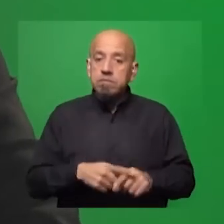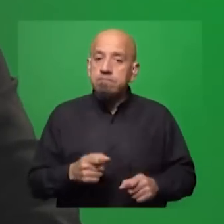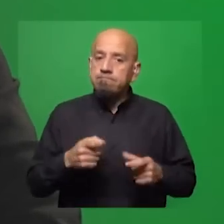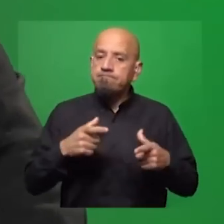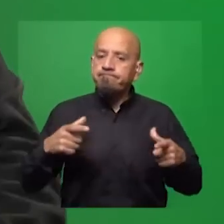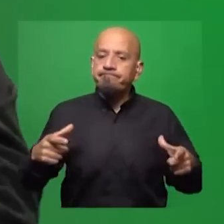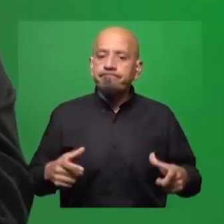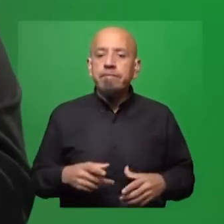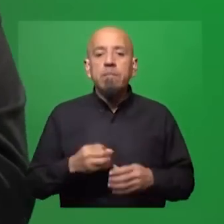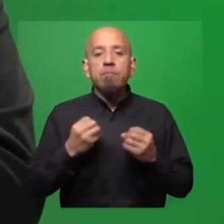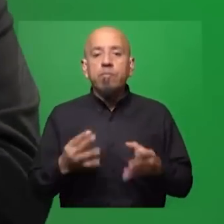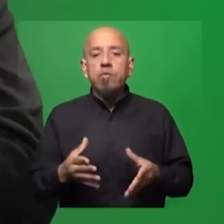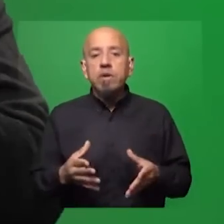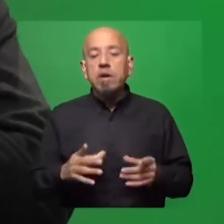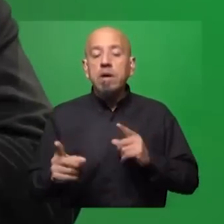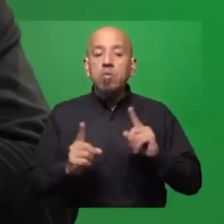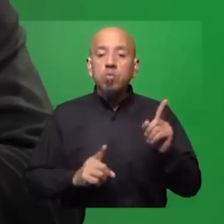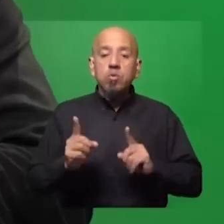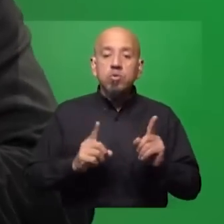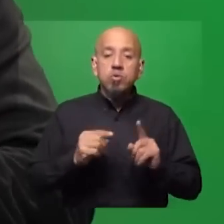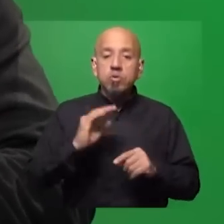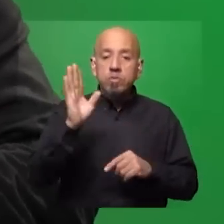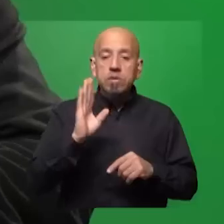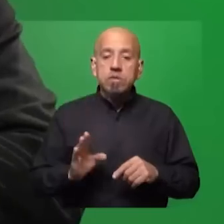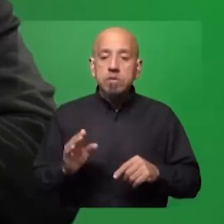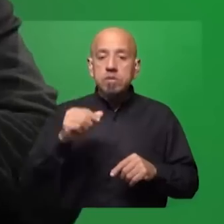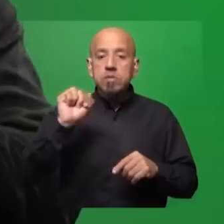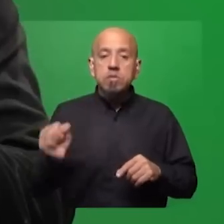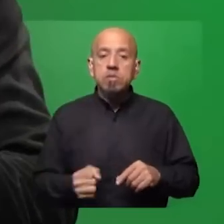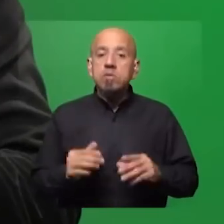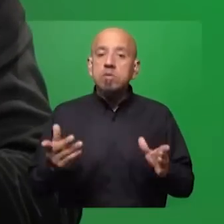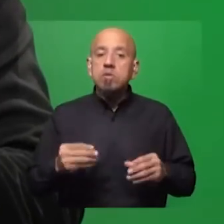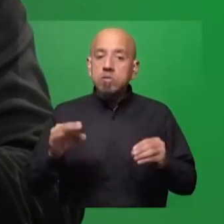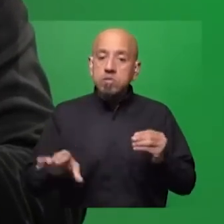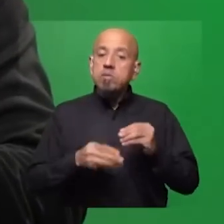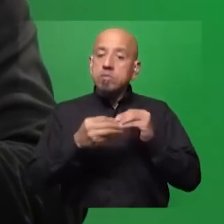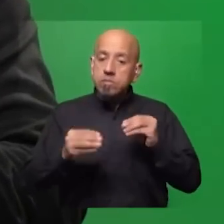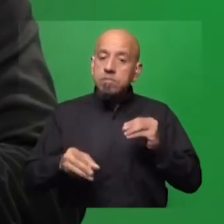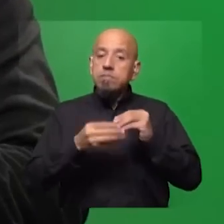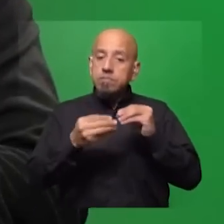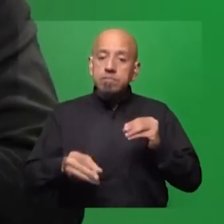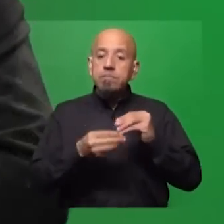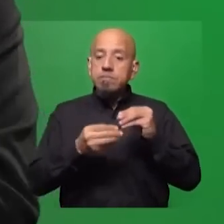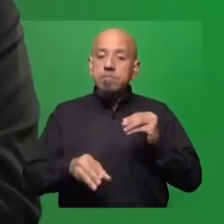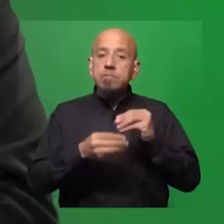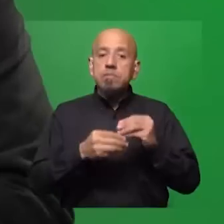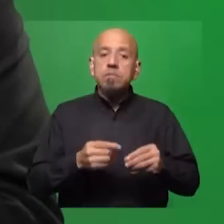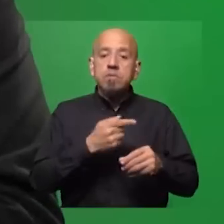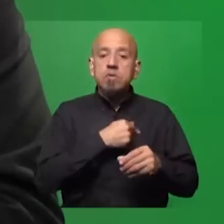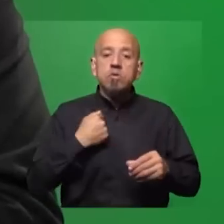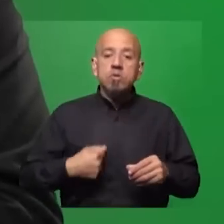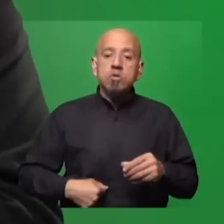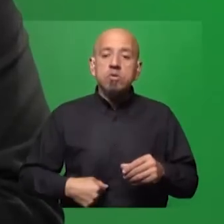muchas resistencias, porque algunos, entre ellos Brasil y Sudáfrica, dicen, si seguimos sumando socios, lo que vamos a lograr es que China sea